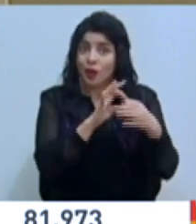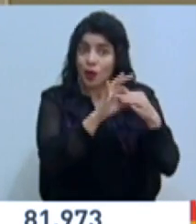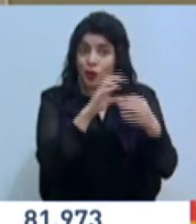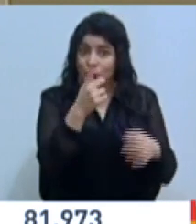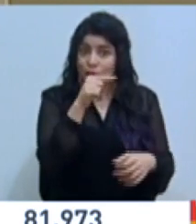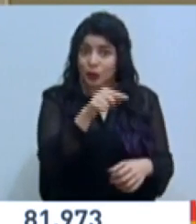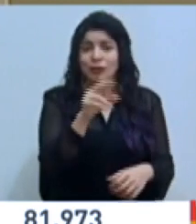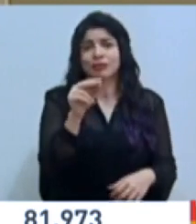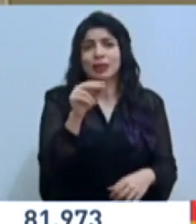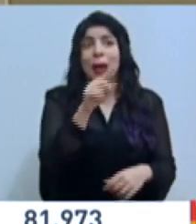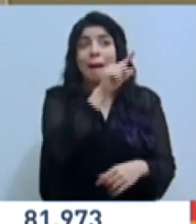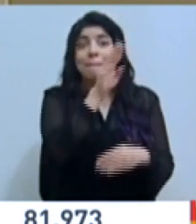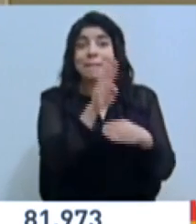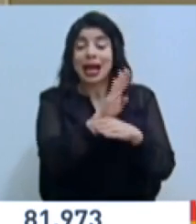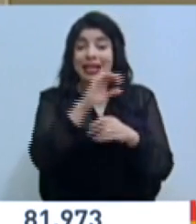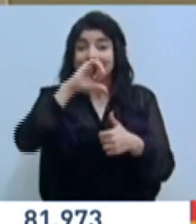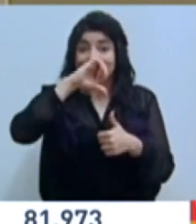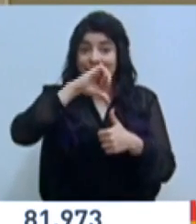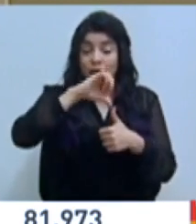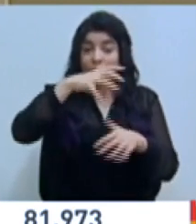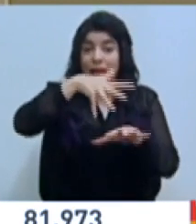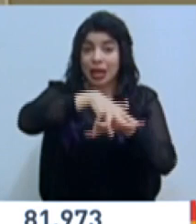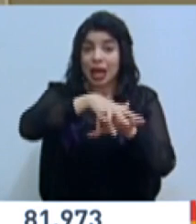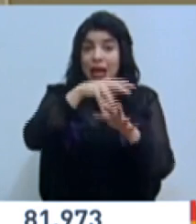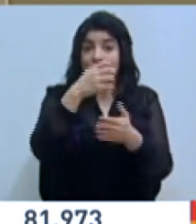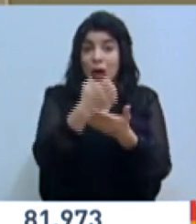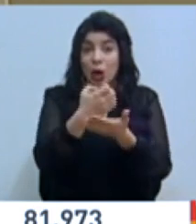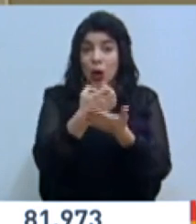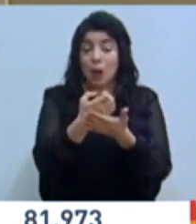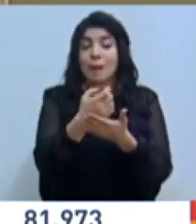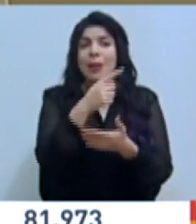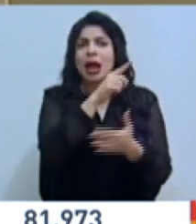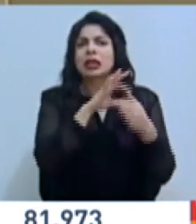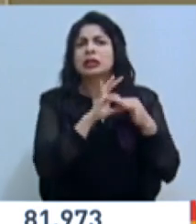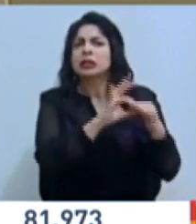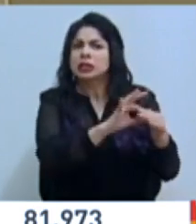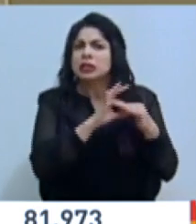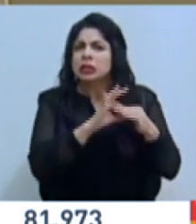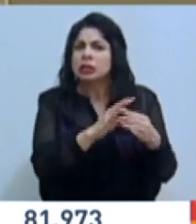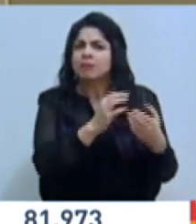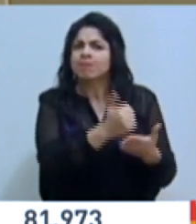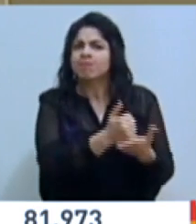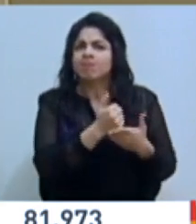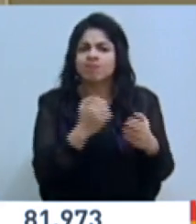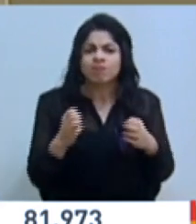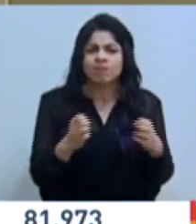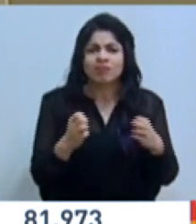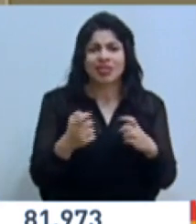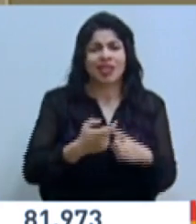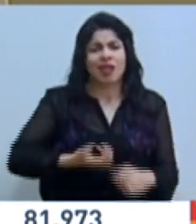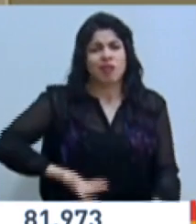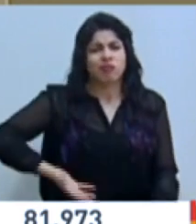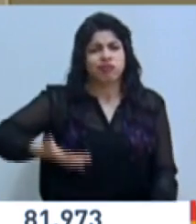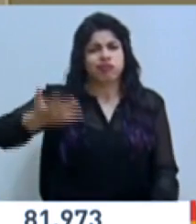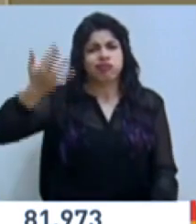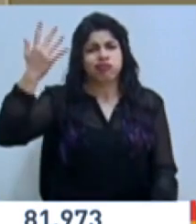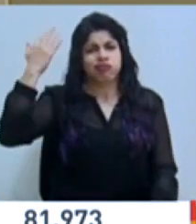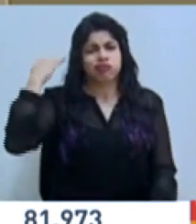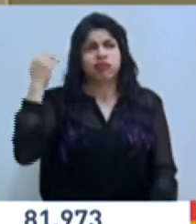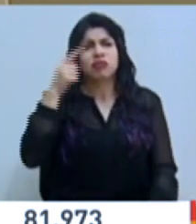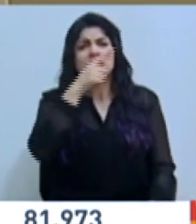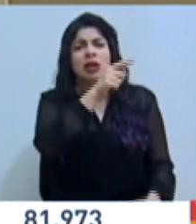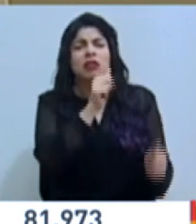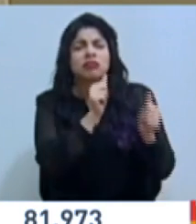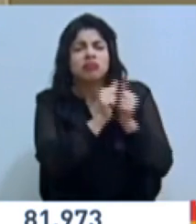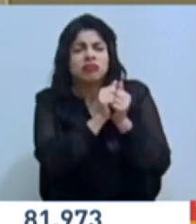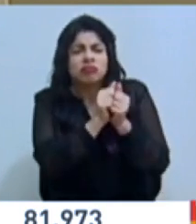con el Banco Centroamericano de Integración Económica, es un socio estratégico desde hace ya mucho tiempo que nos ha